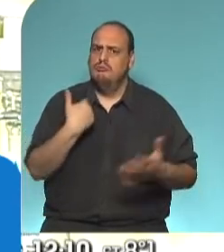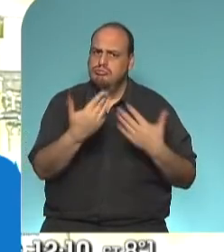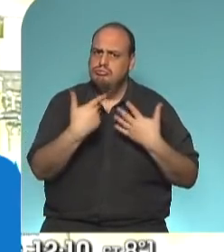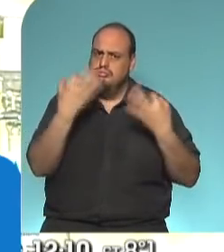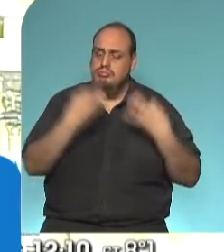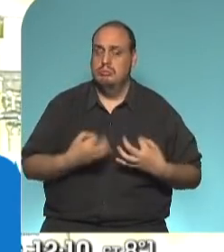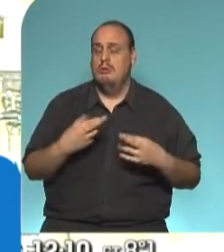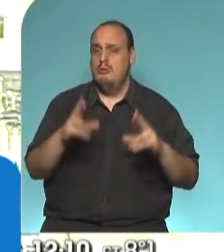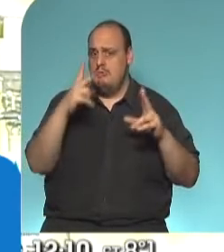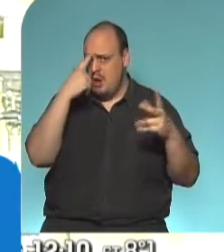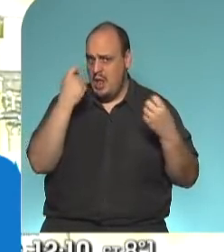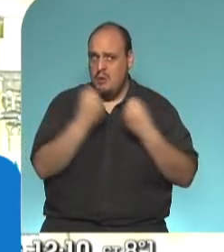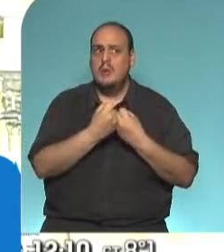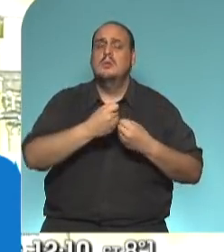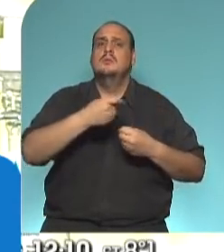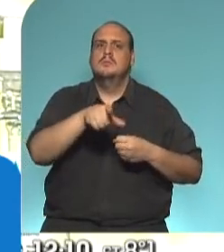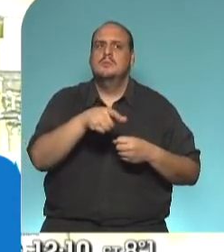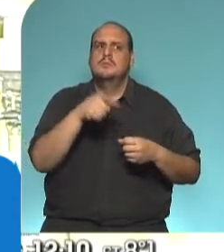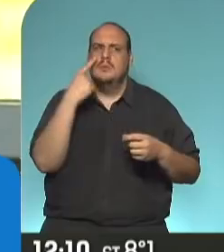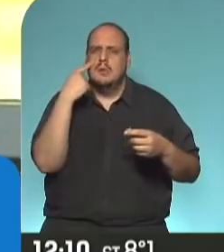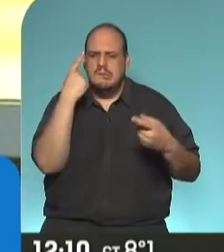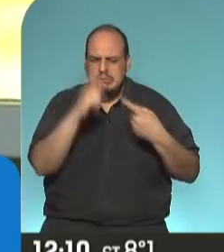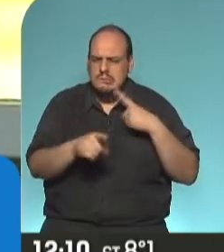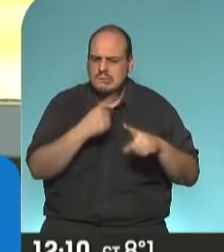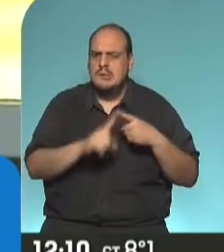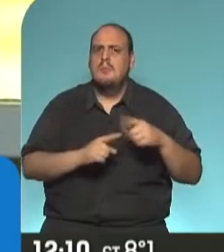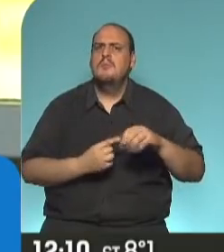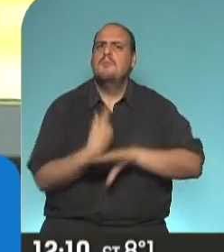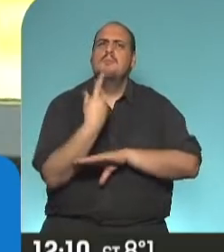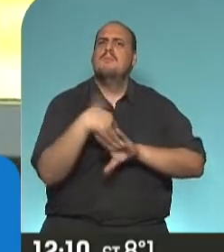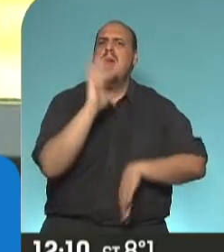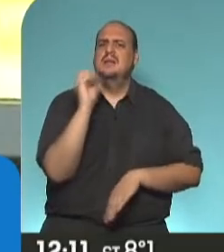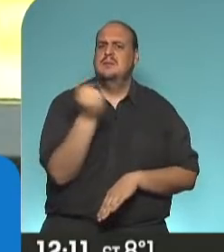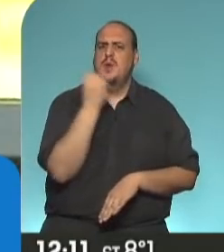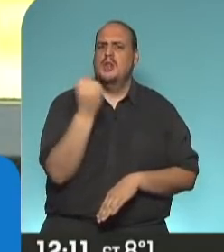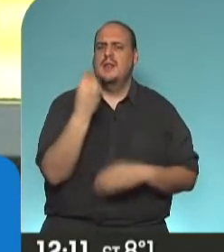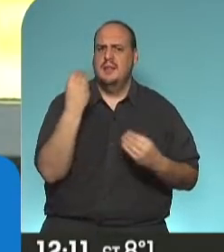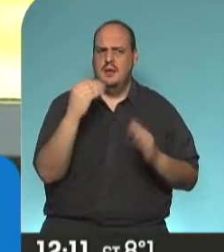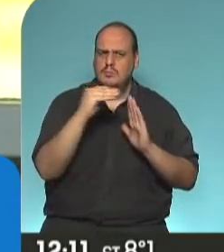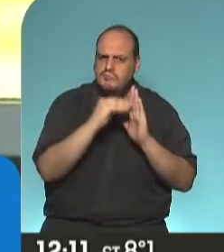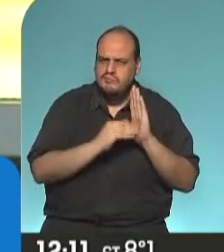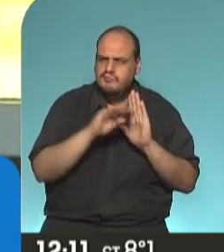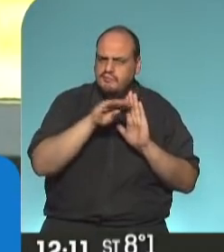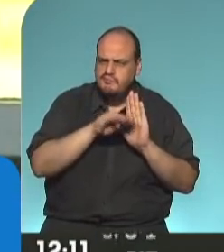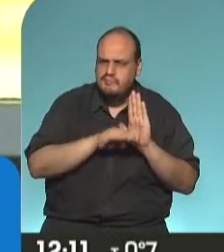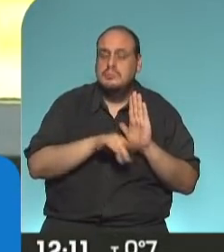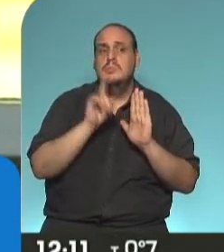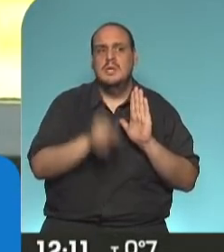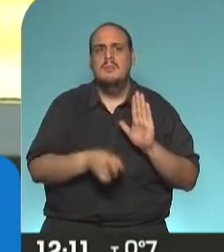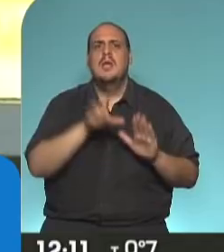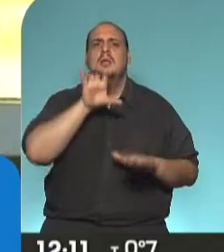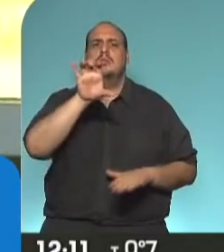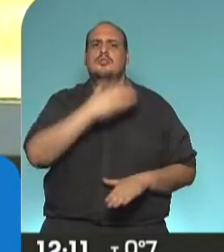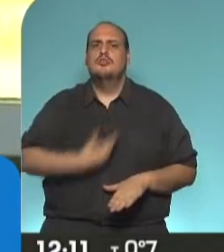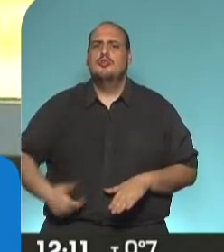lo venimos haciendo, definir prioridades con los pies en la tierra, definiendo con cada gobernador,